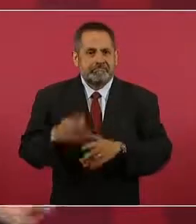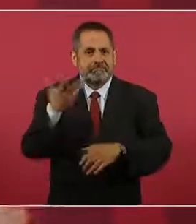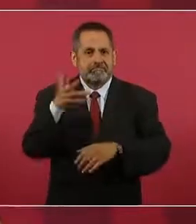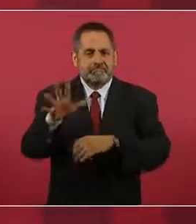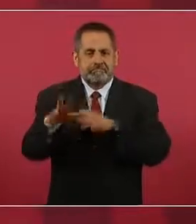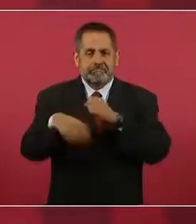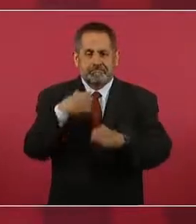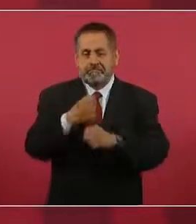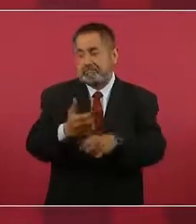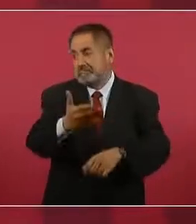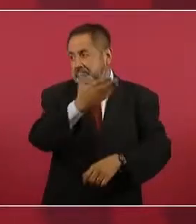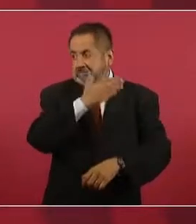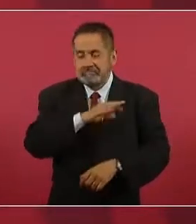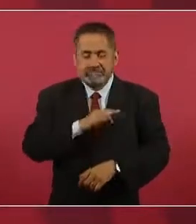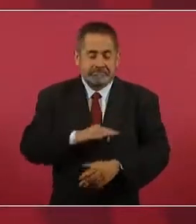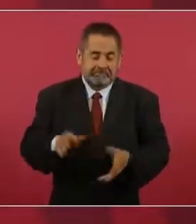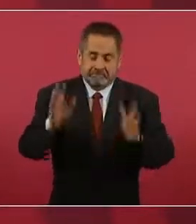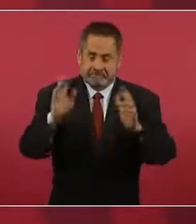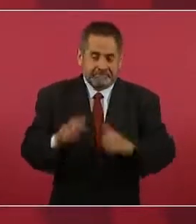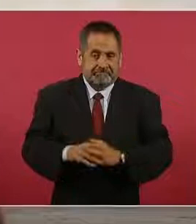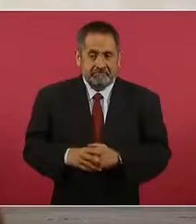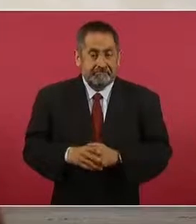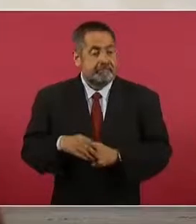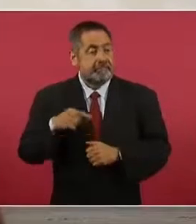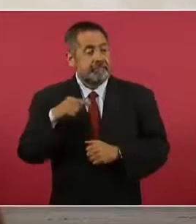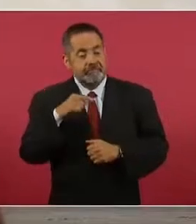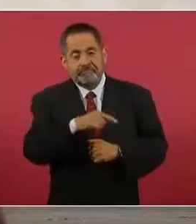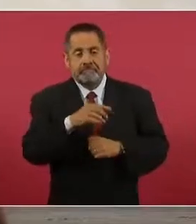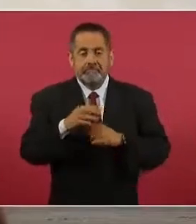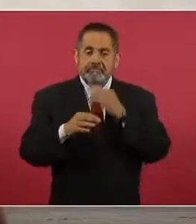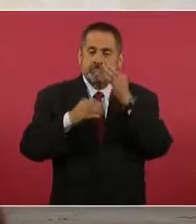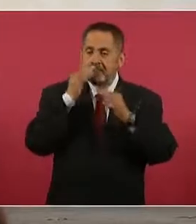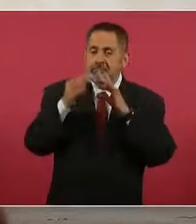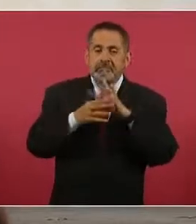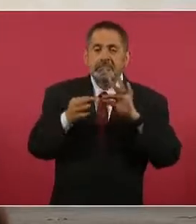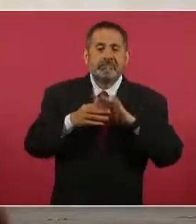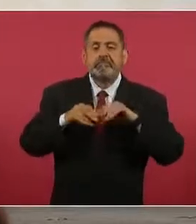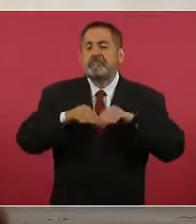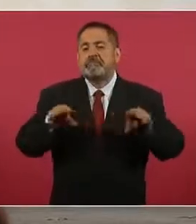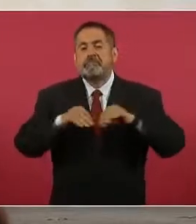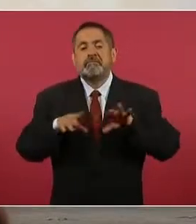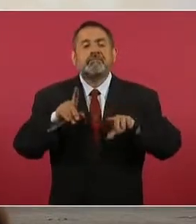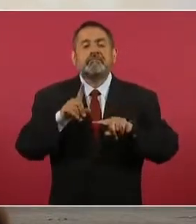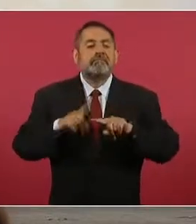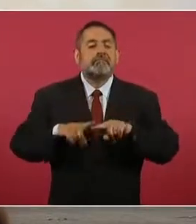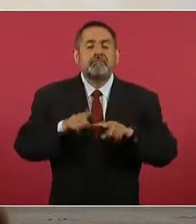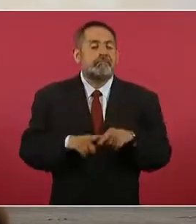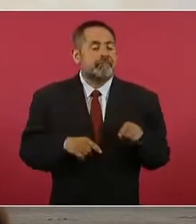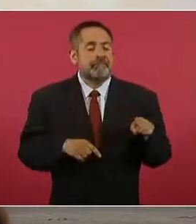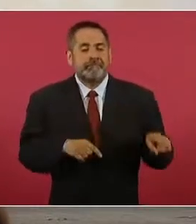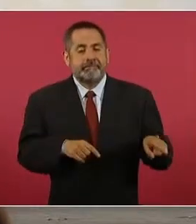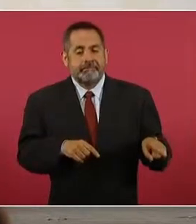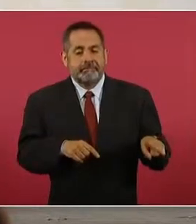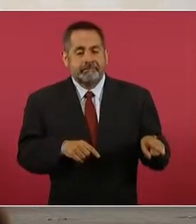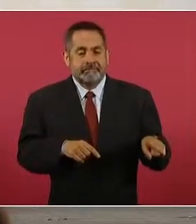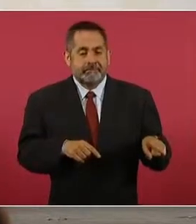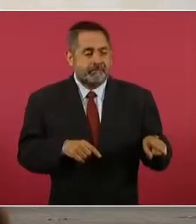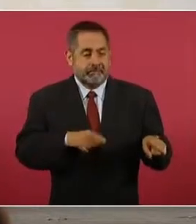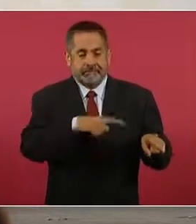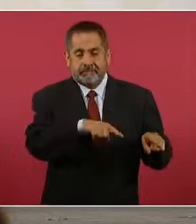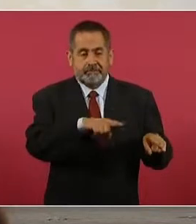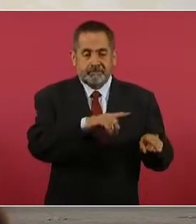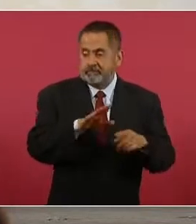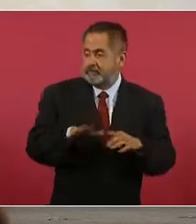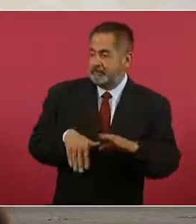años, promovido por las organizaciones que están en contra